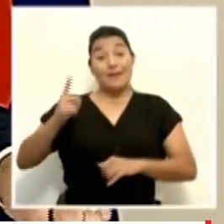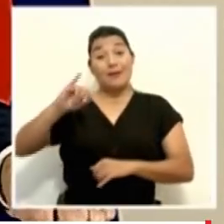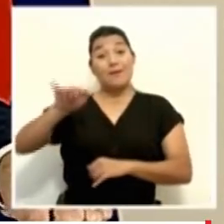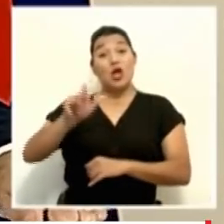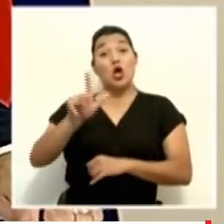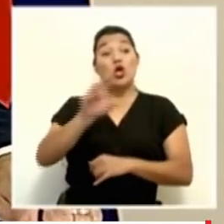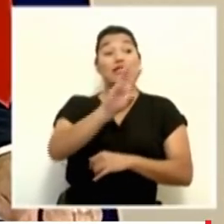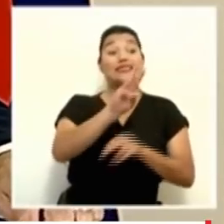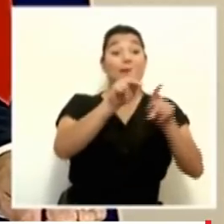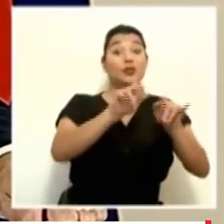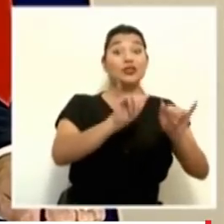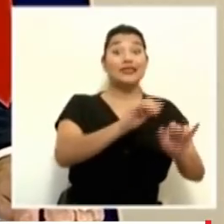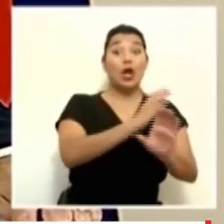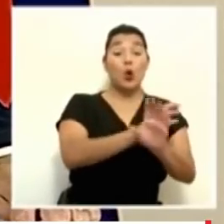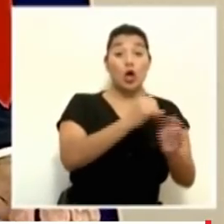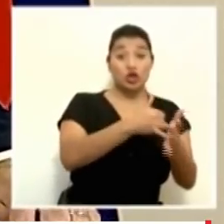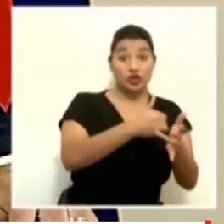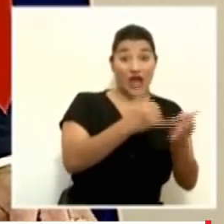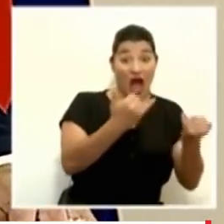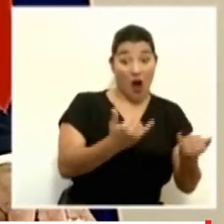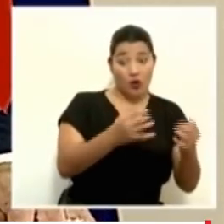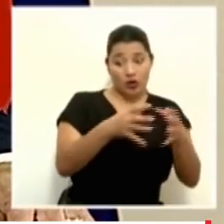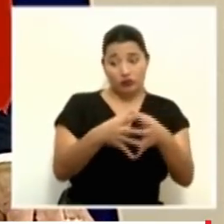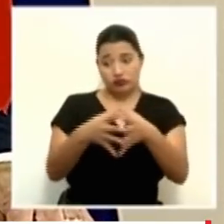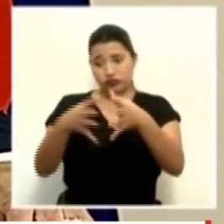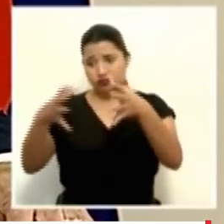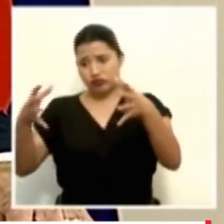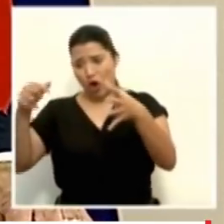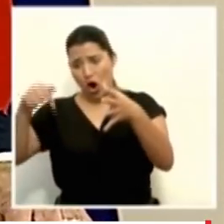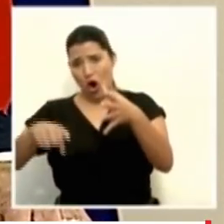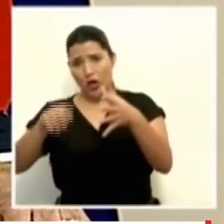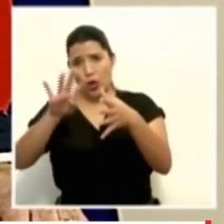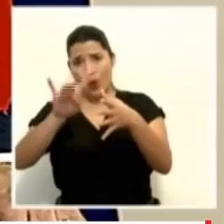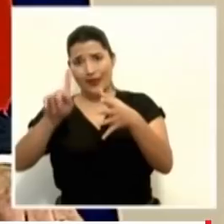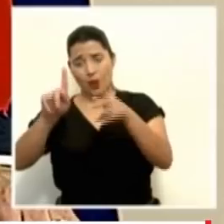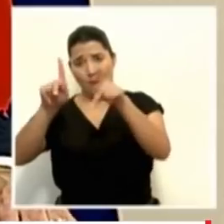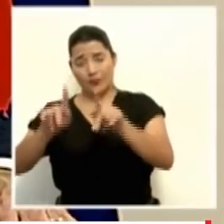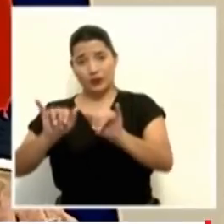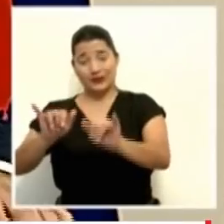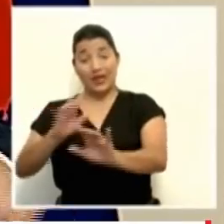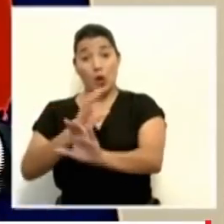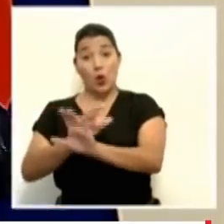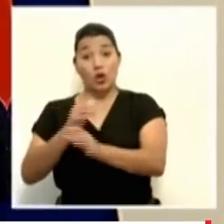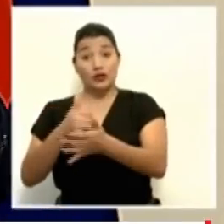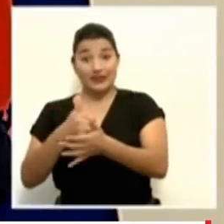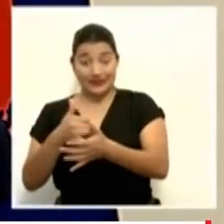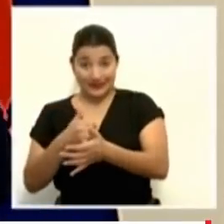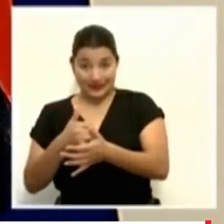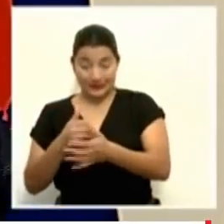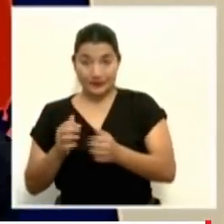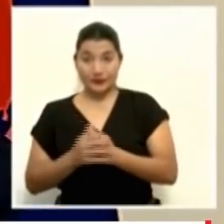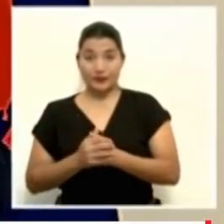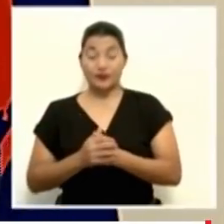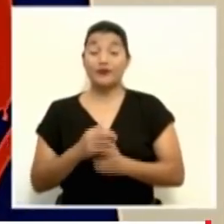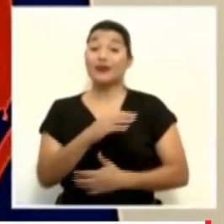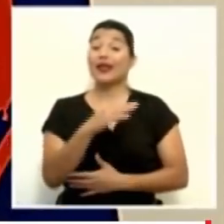en UCI, hoy, 18 días después, 41 pacientes en cuidados intensivos y con